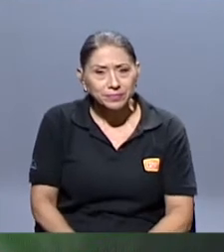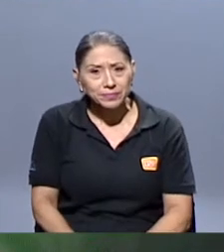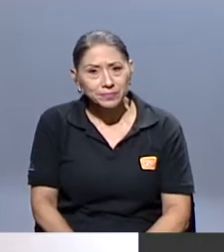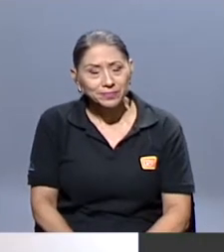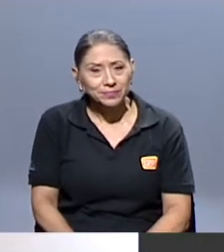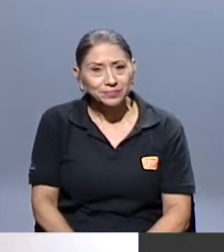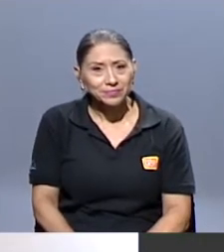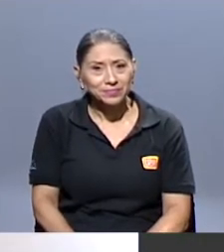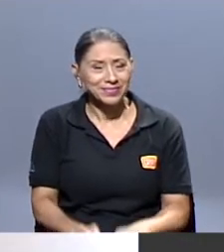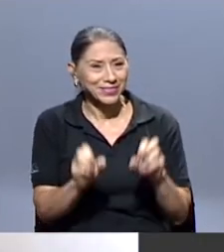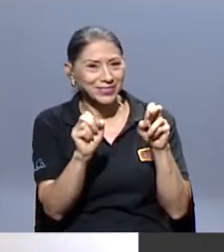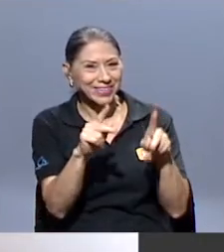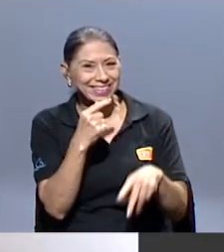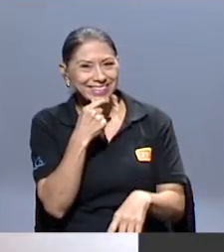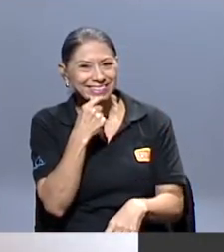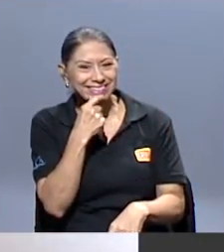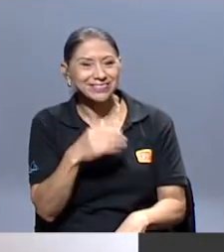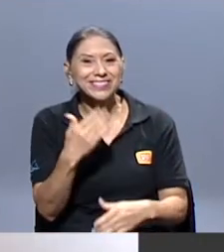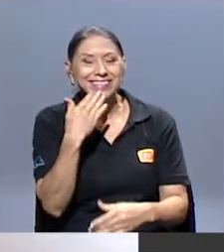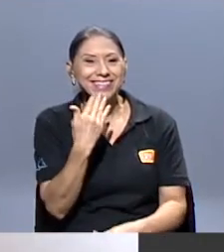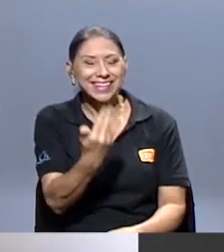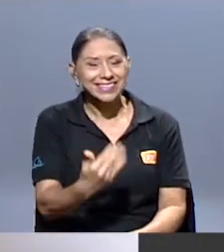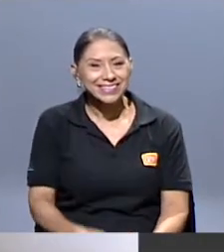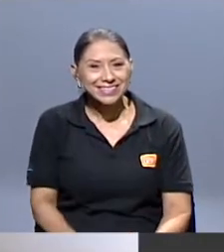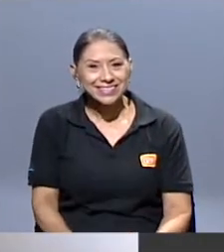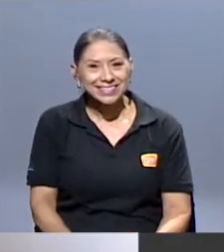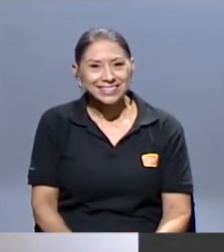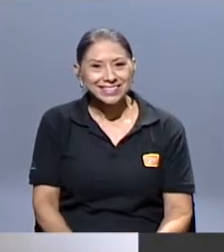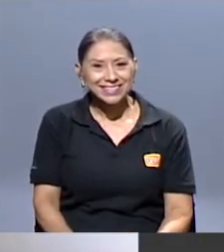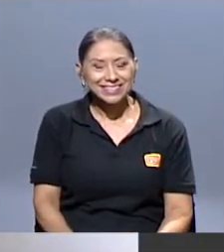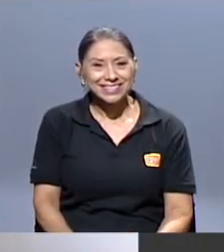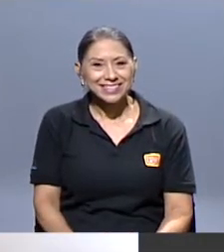Ok, gracias. Ok,